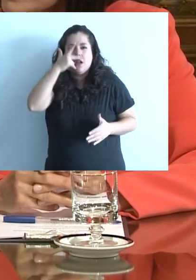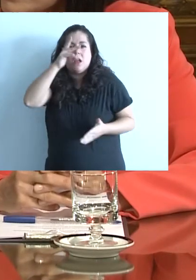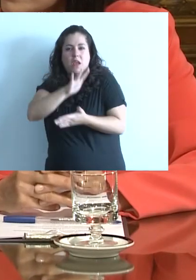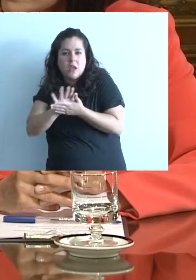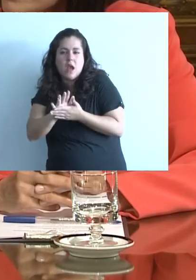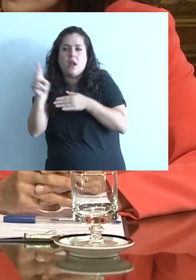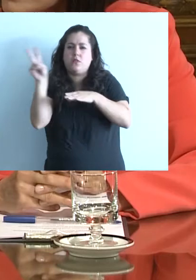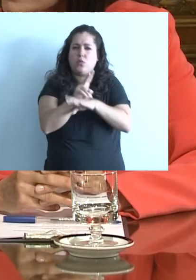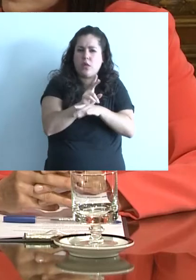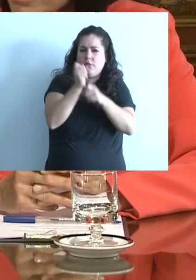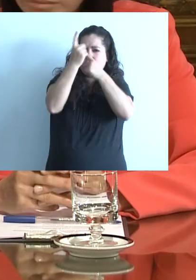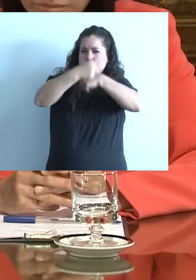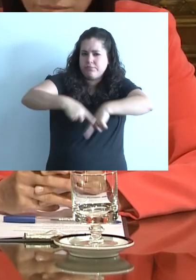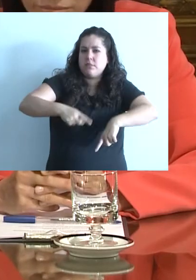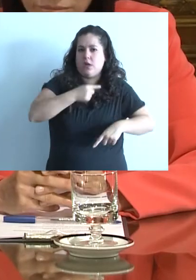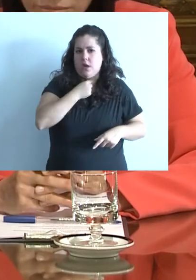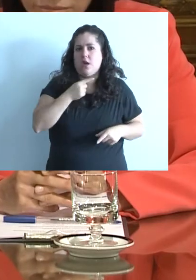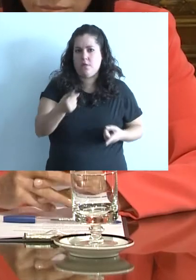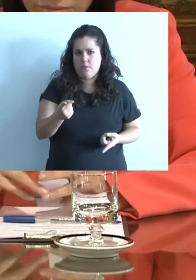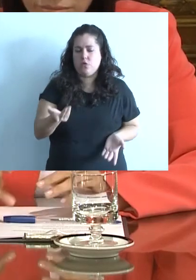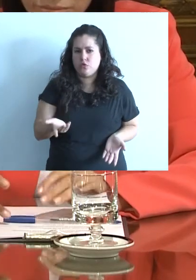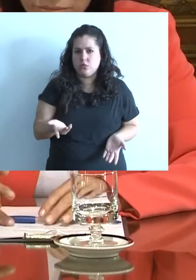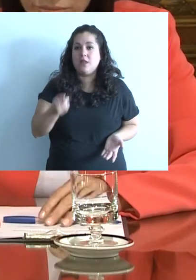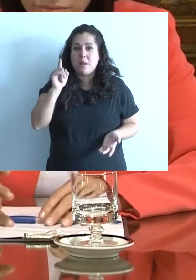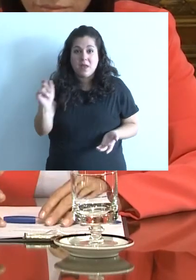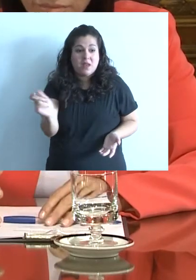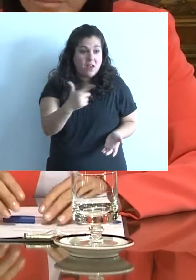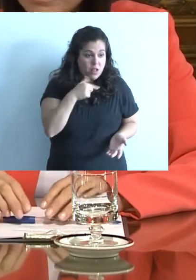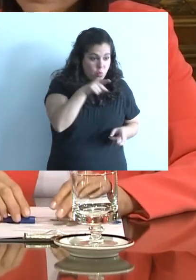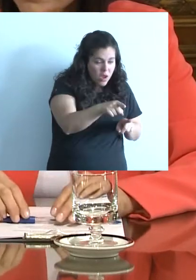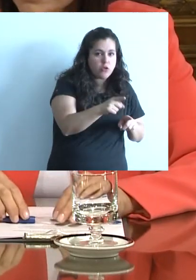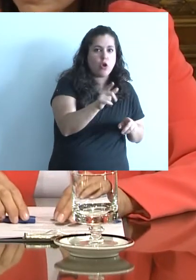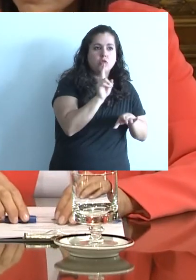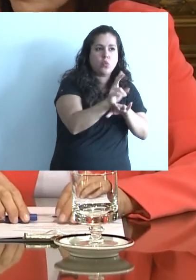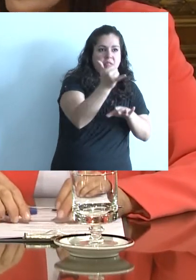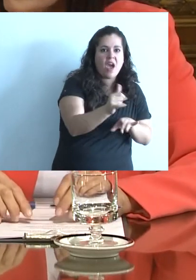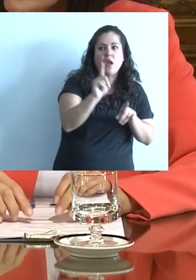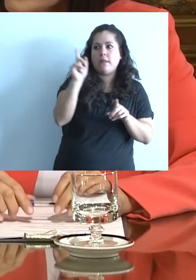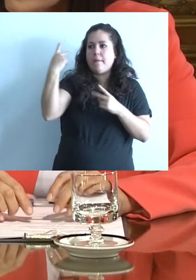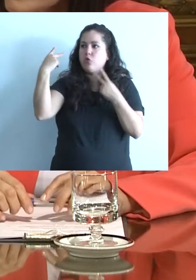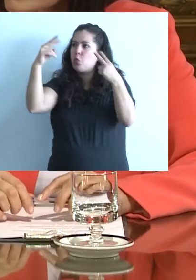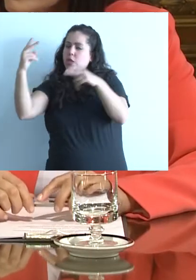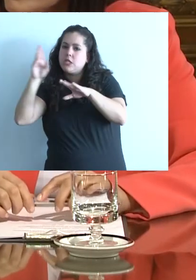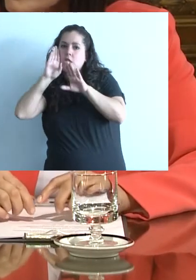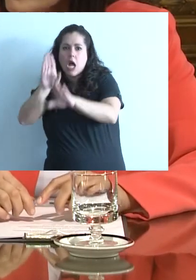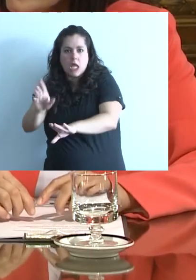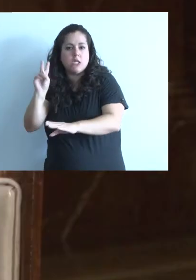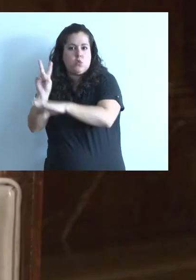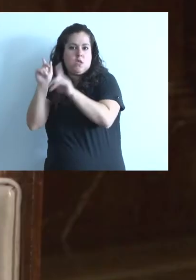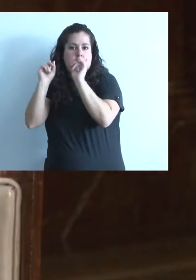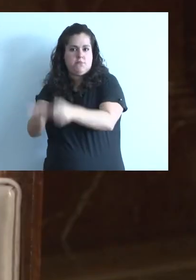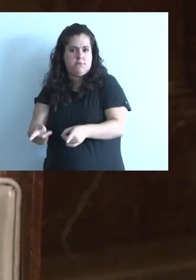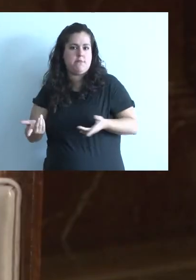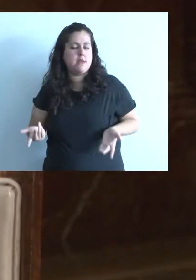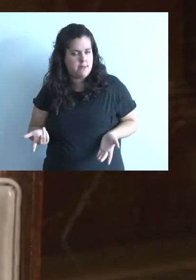sobre todo en la higiene, y también, por supuesto, en la seguridad hay quien se hospeda, y también tener la seguridad del dueño del hostel a quien va a hospedar. Entonces, este